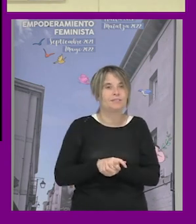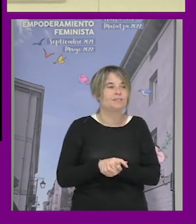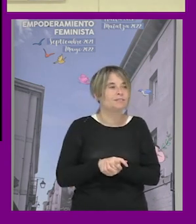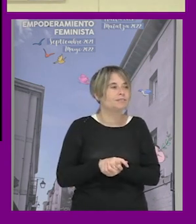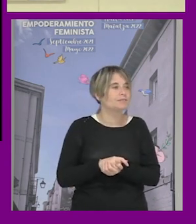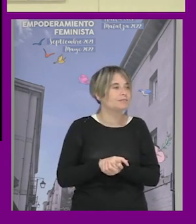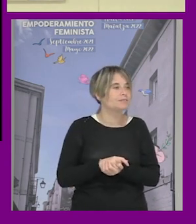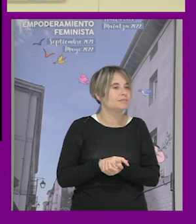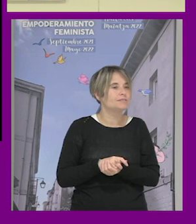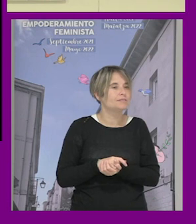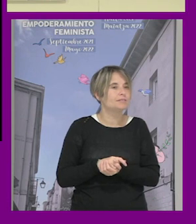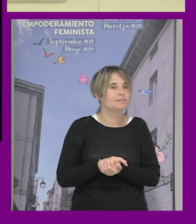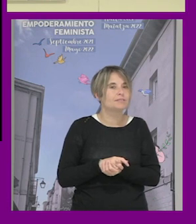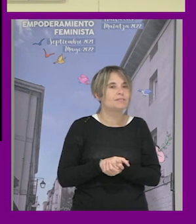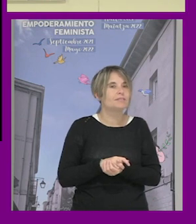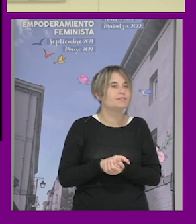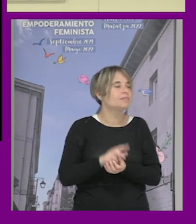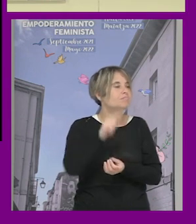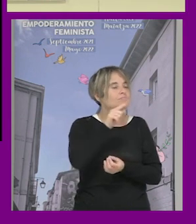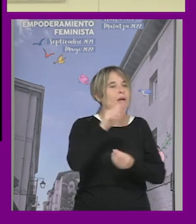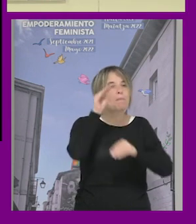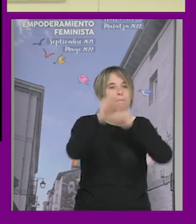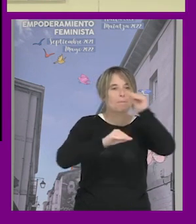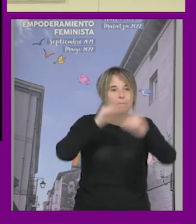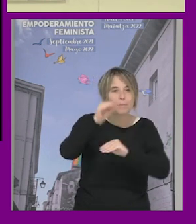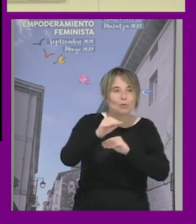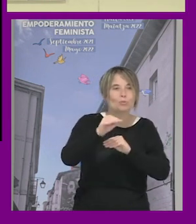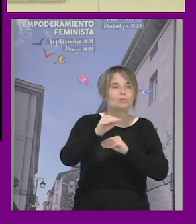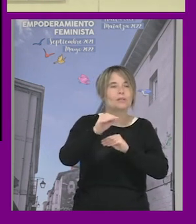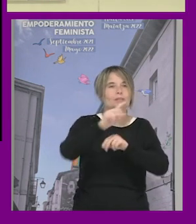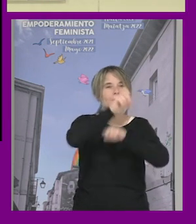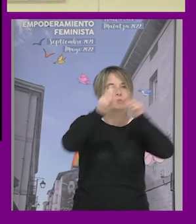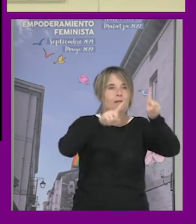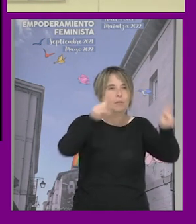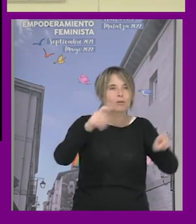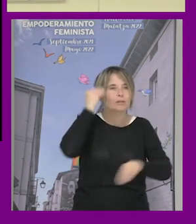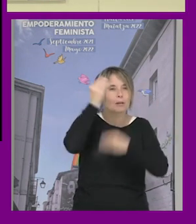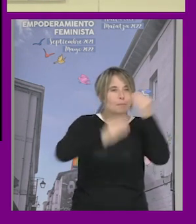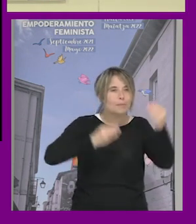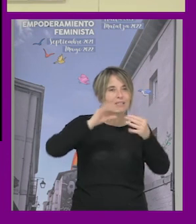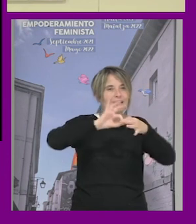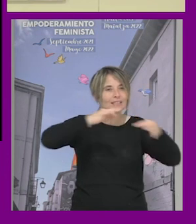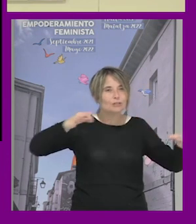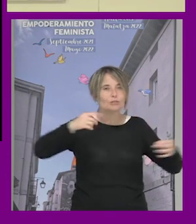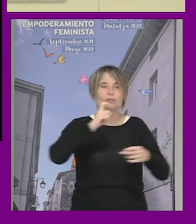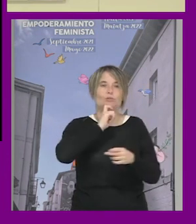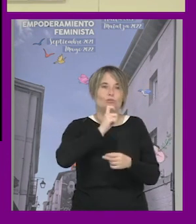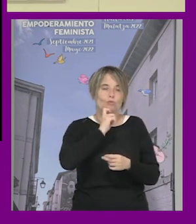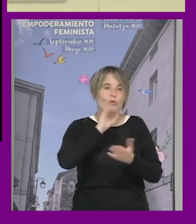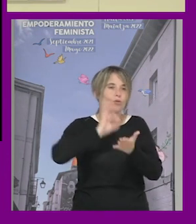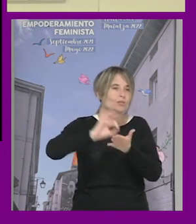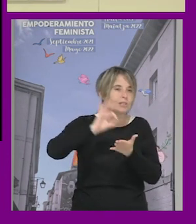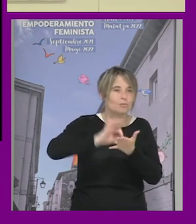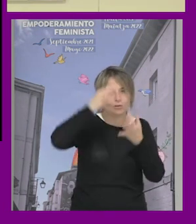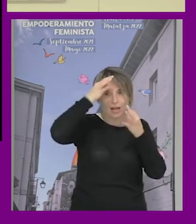que a partir sobre todo de preguntas nos ayuda como a pensar cómo aplicar la interseccionalidad en un servicio de